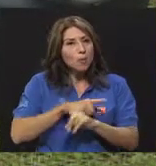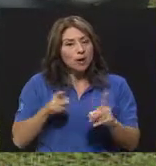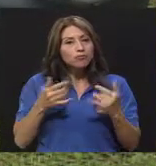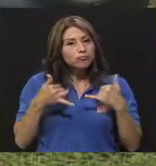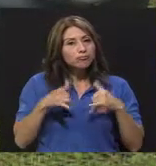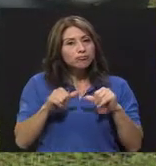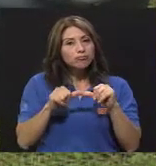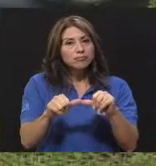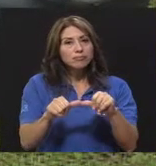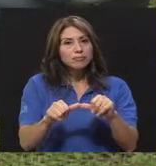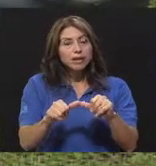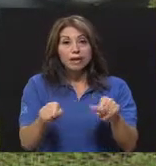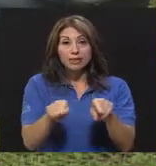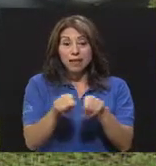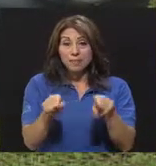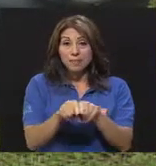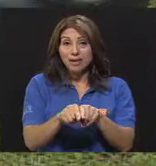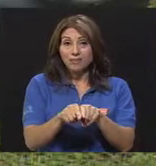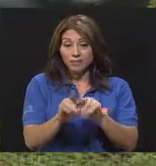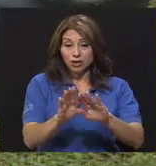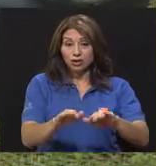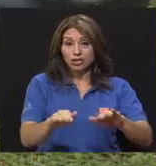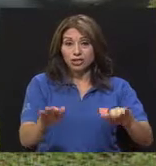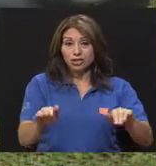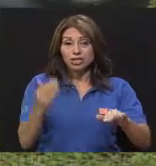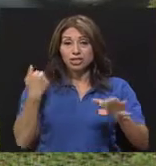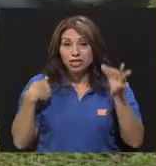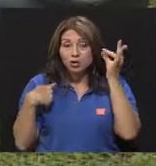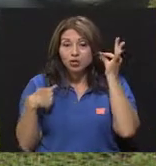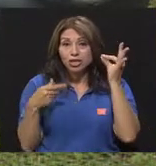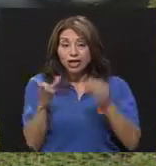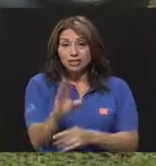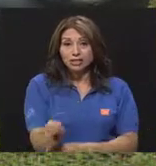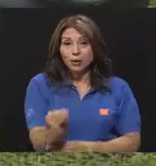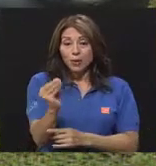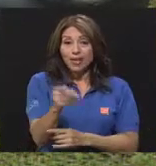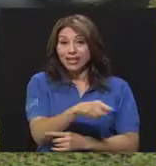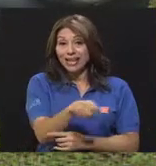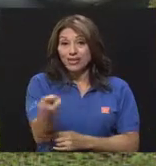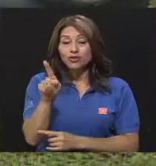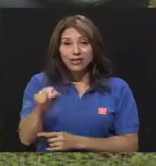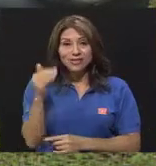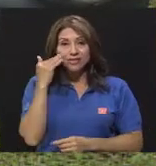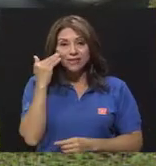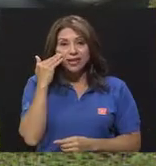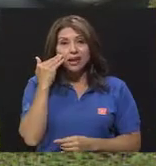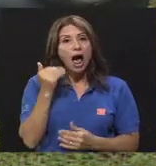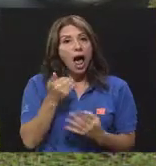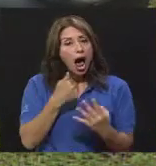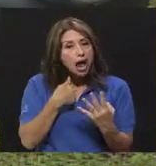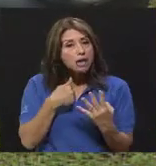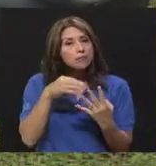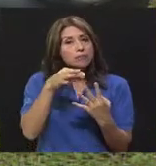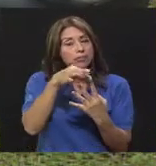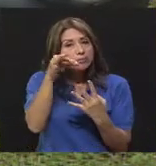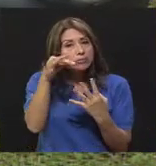los chicos, los chicos tienen que saber, y las chicas tienen que saber que hay alternativas. sea, si